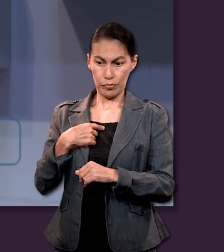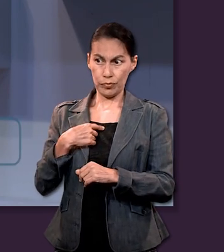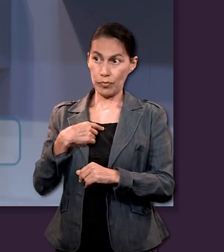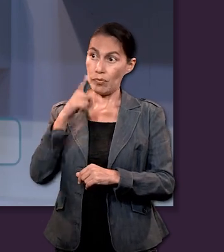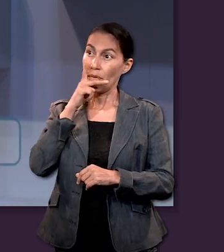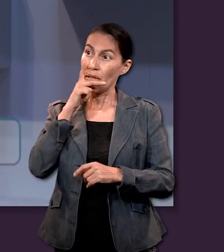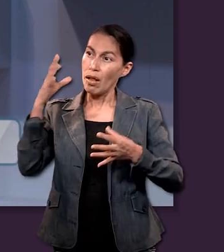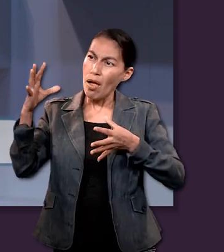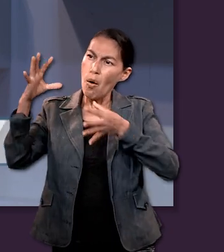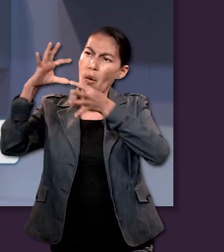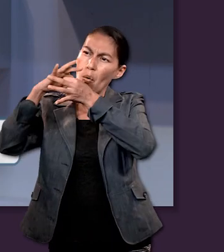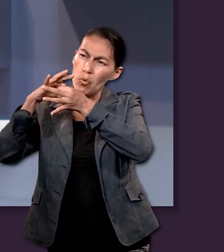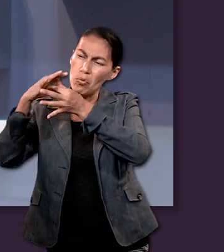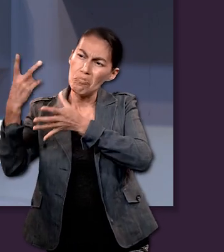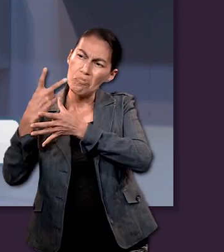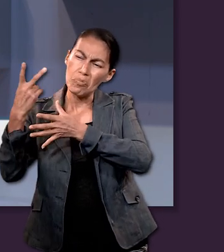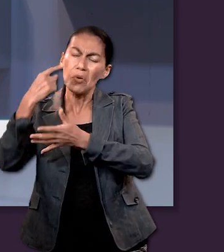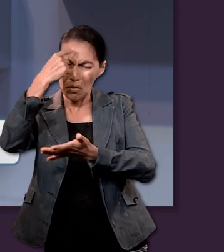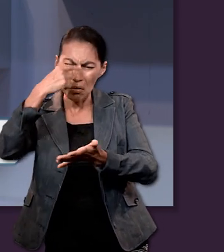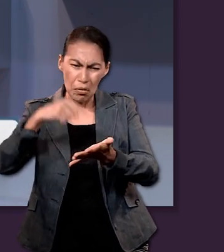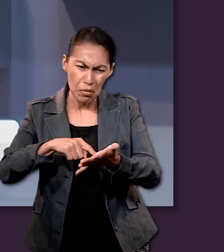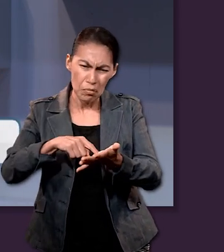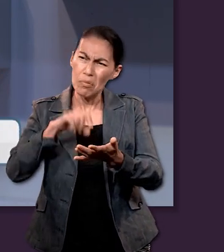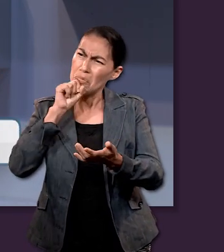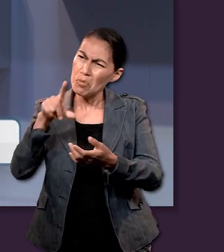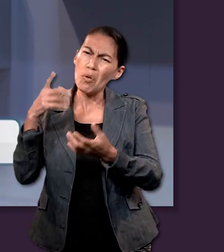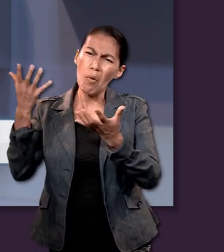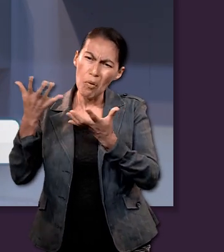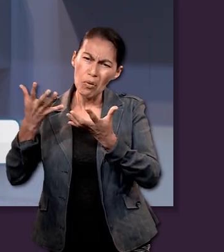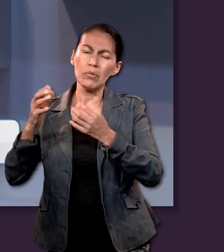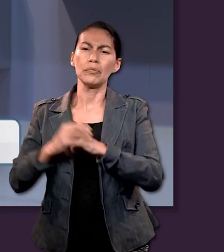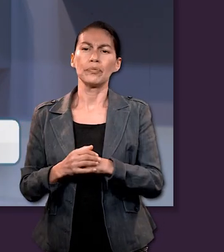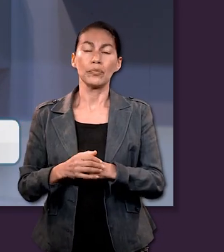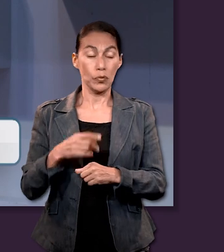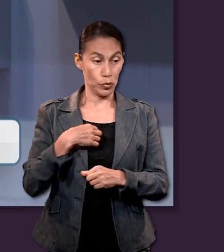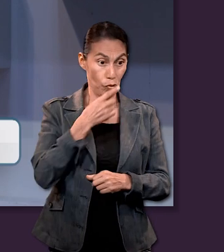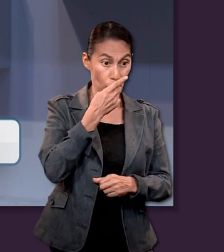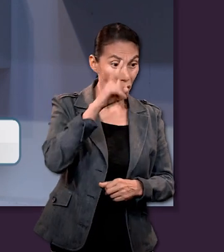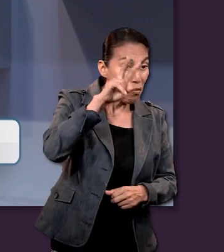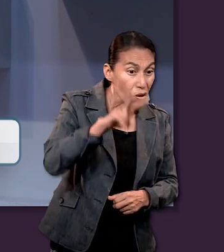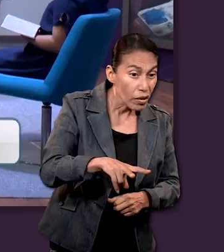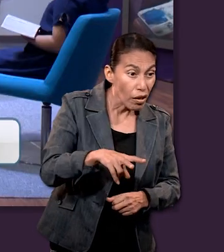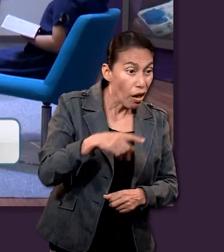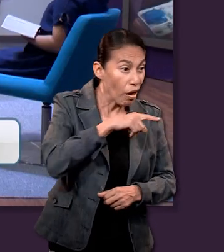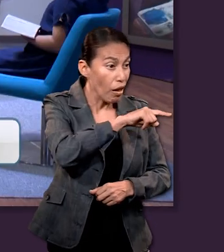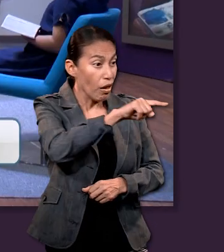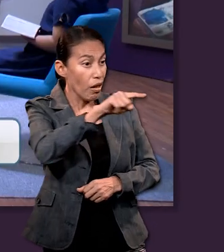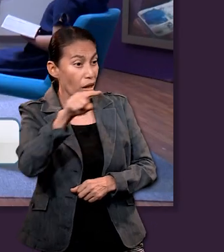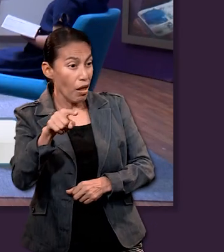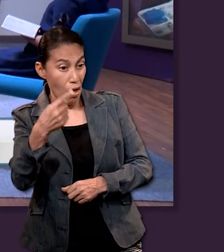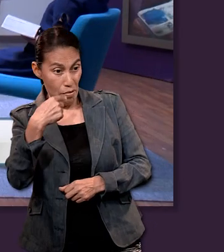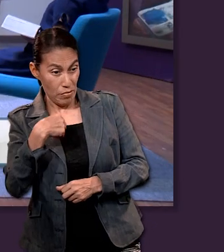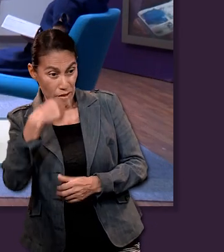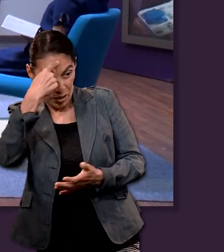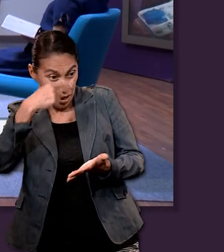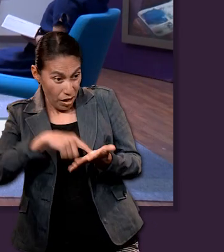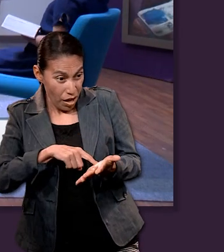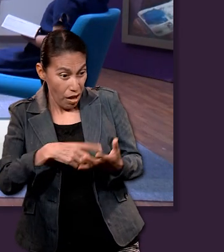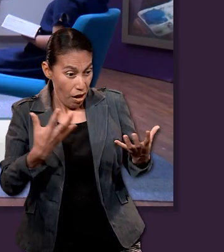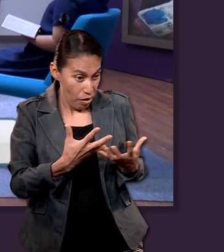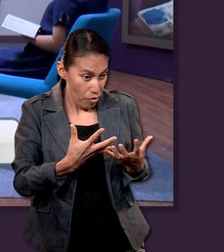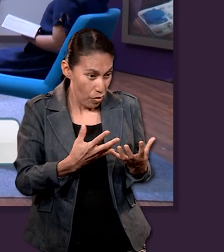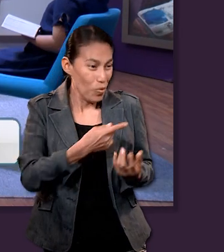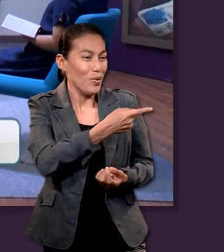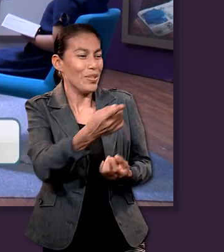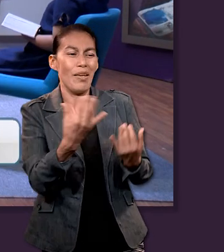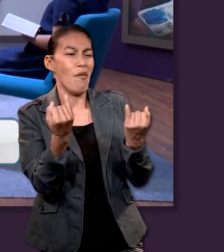Creedme que yo soy en el Padre y el Padre en mí. De otra manera, creedme por las mismas obras. De cierto, de cierto os digo, el que